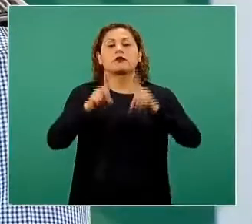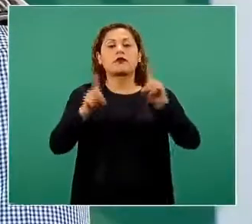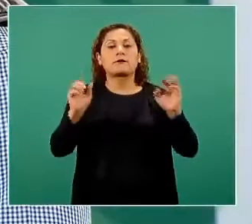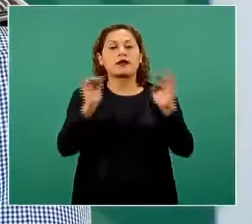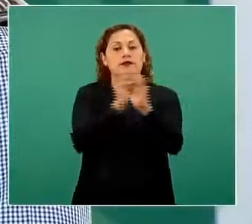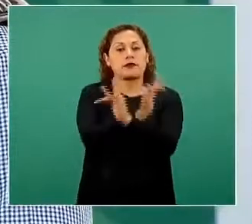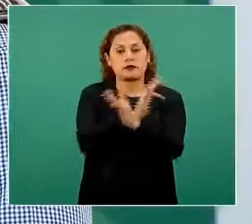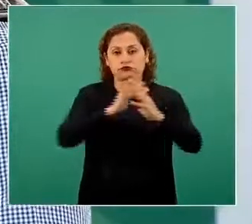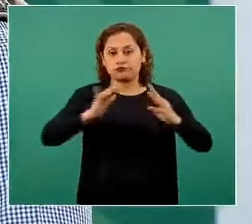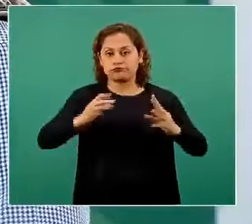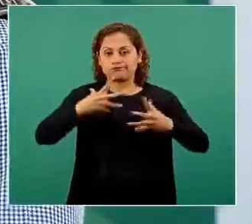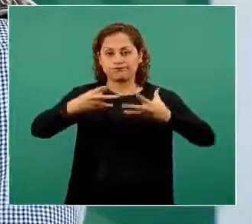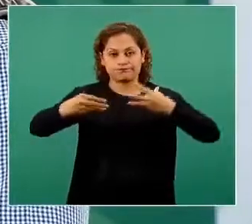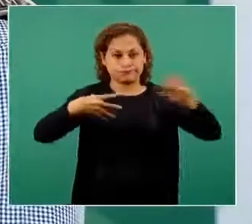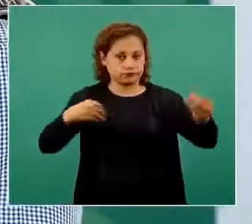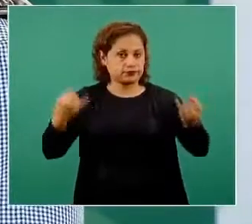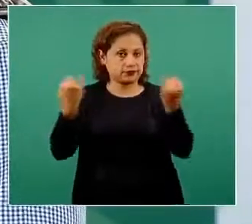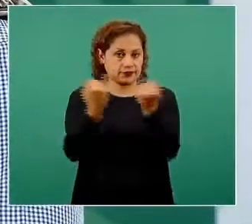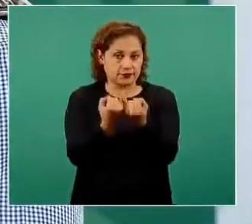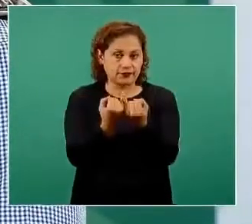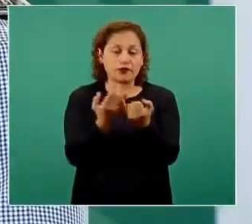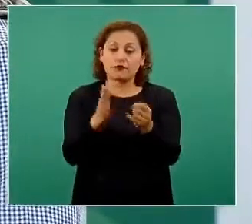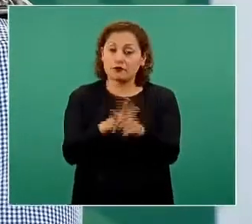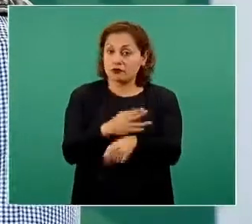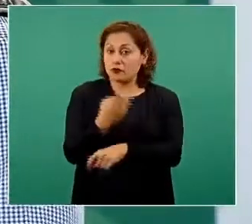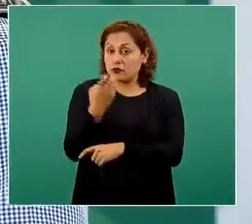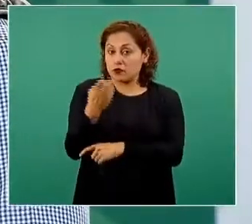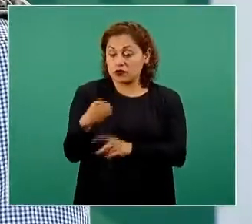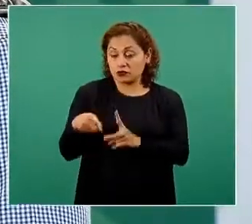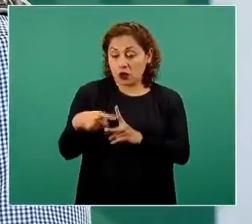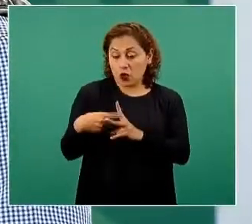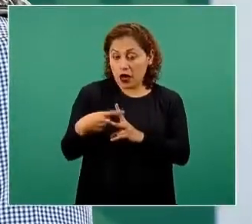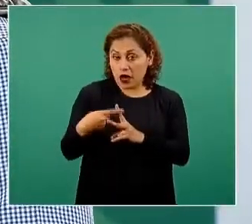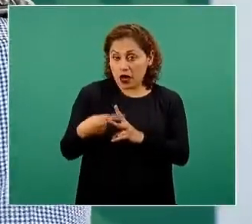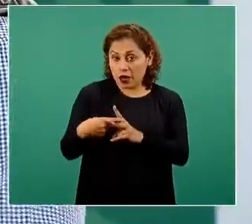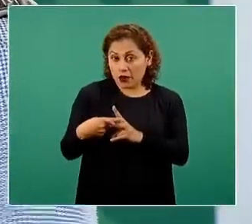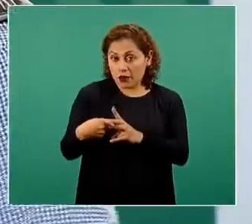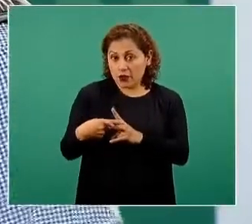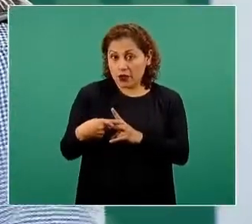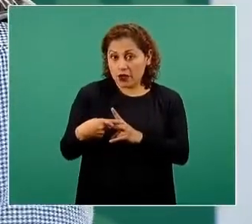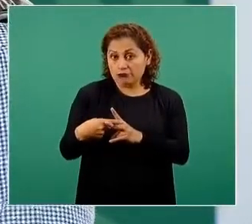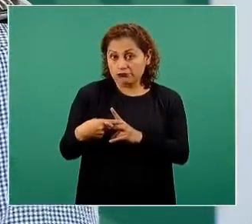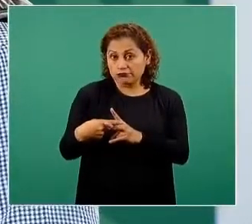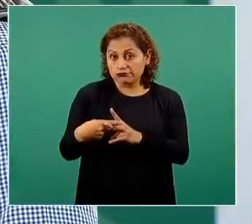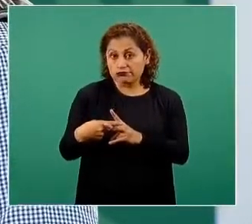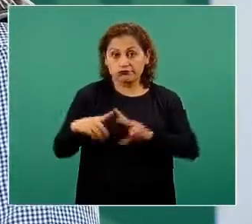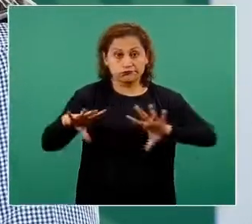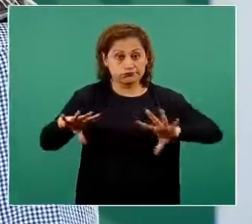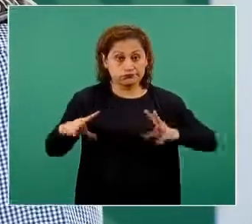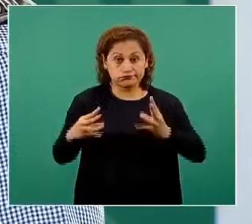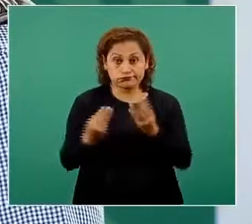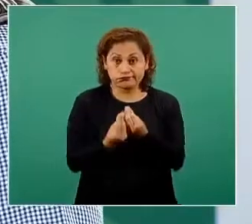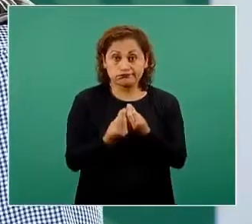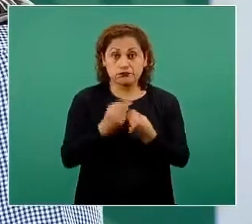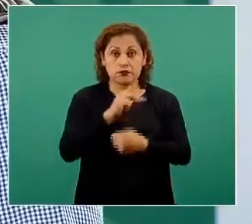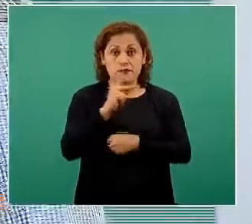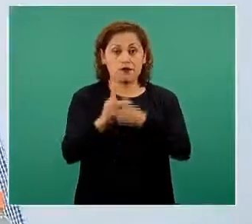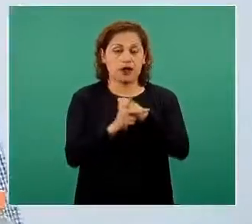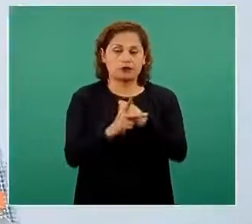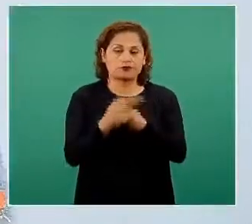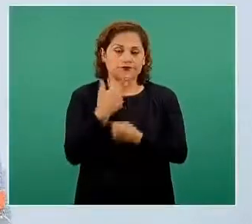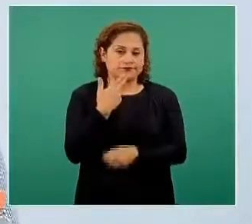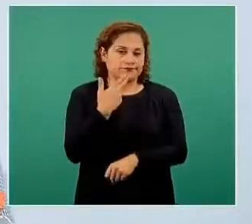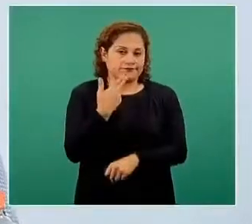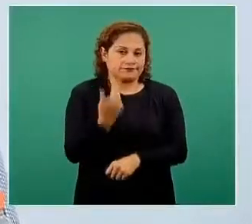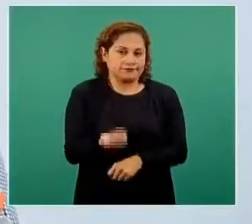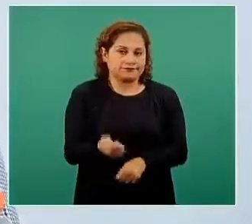la transmisión por lo tanto no se calcula o no sería digamos útil tener un R0 como tal como país porque